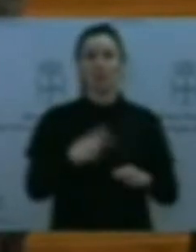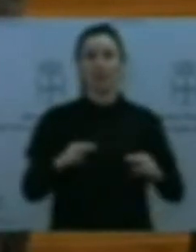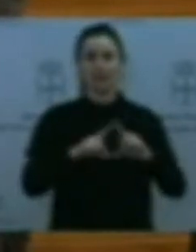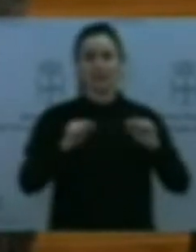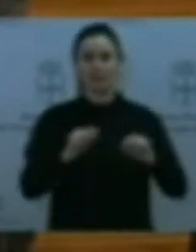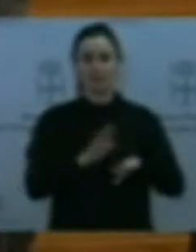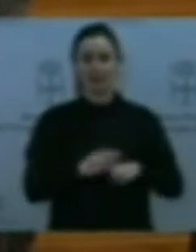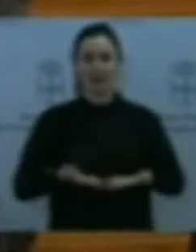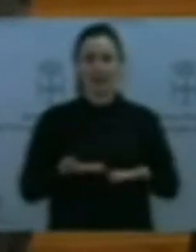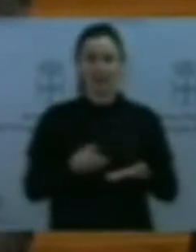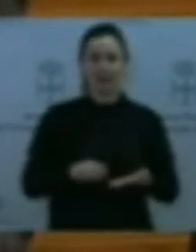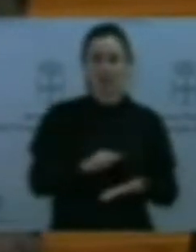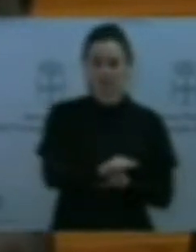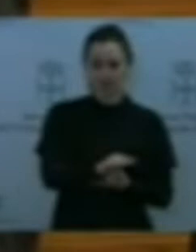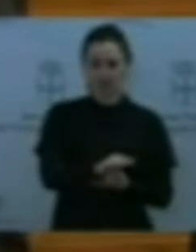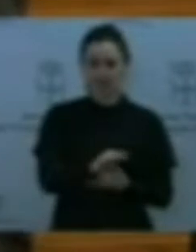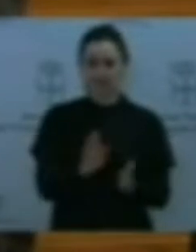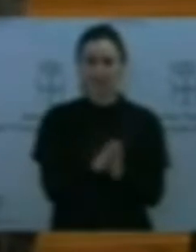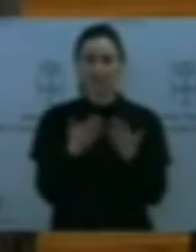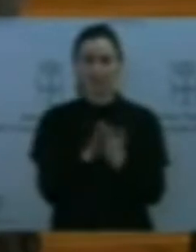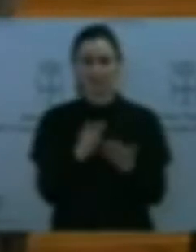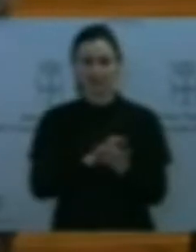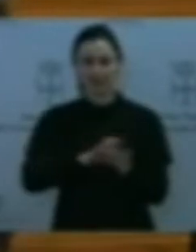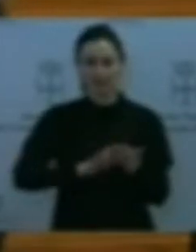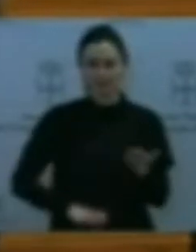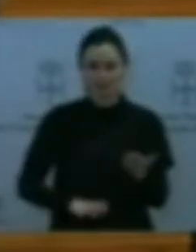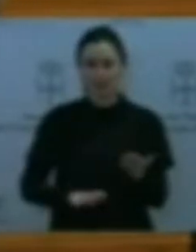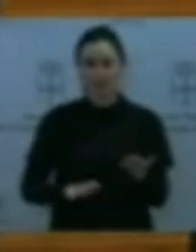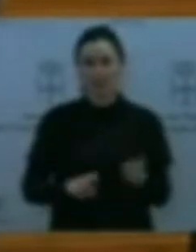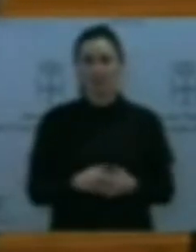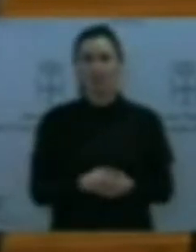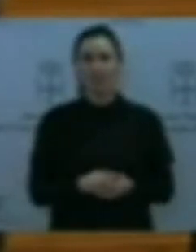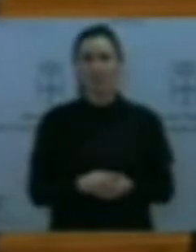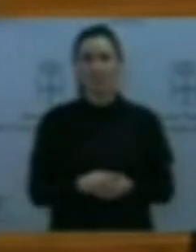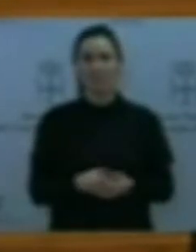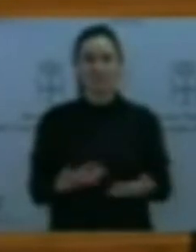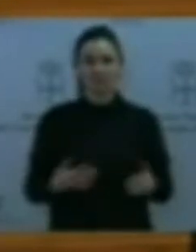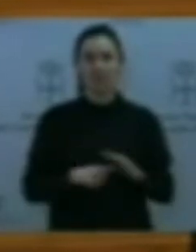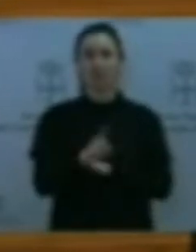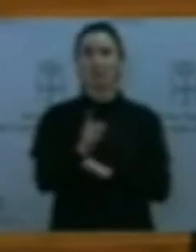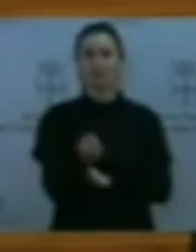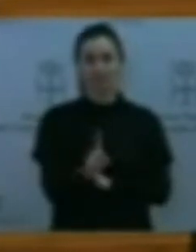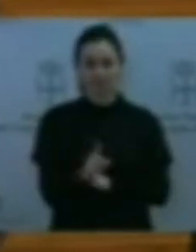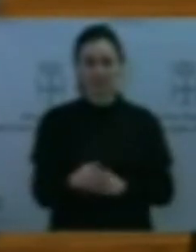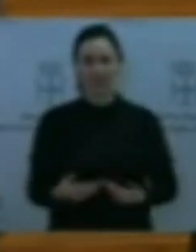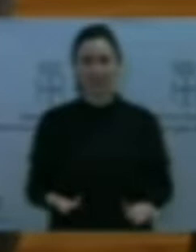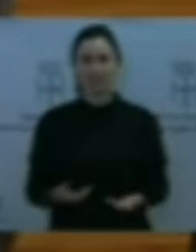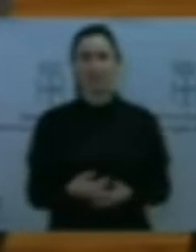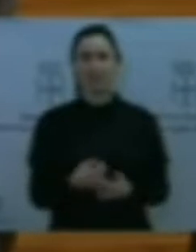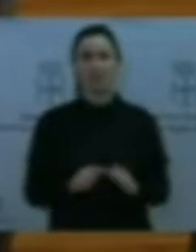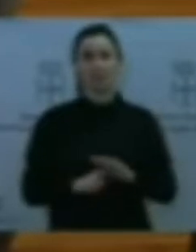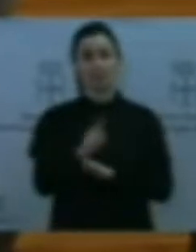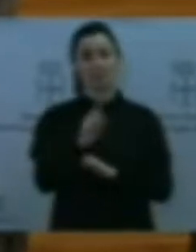progresista. No es progresista, salvo que yo no haya entendido lo que es el progresismo, y a ello me refiero. ¿Es